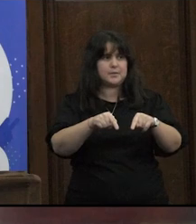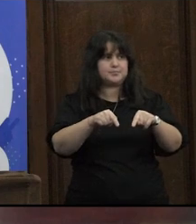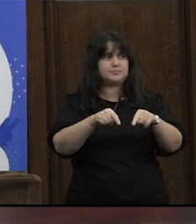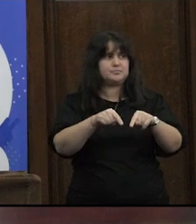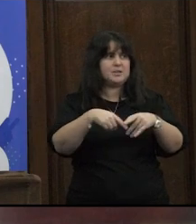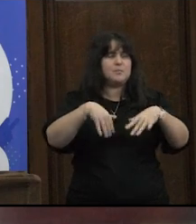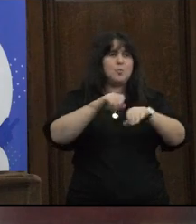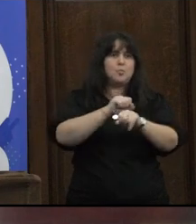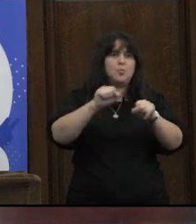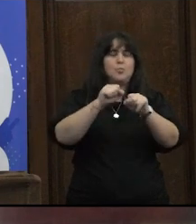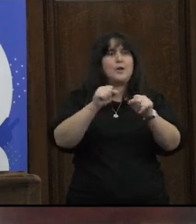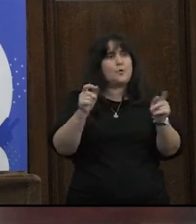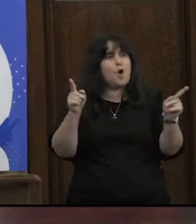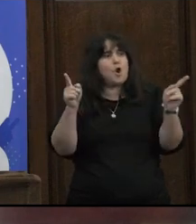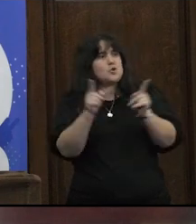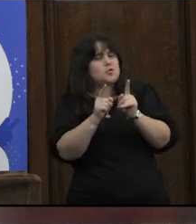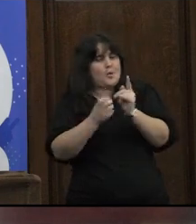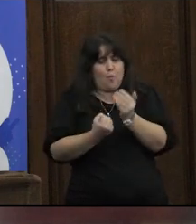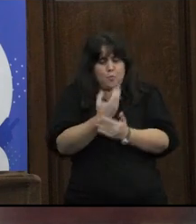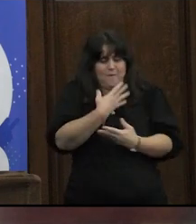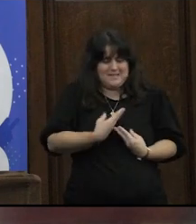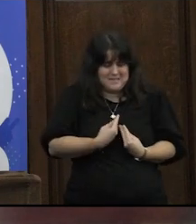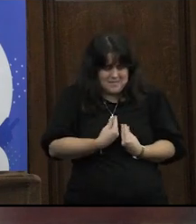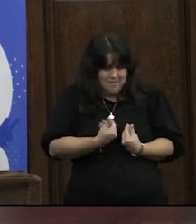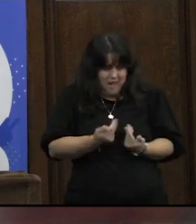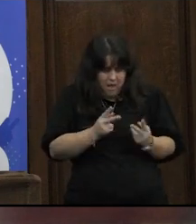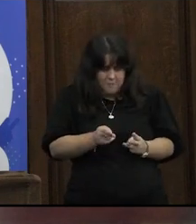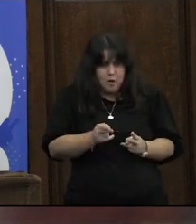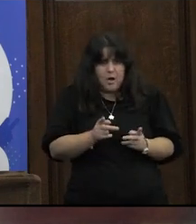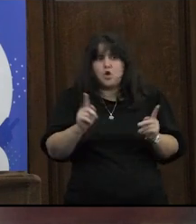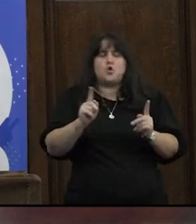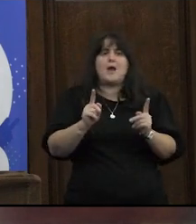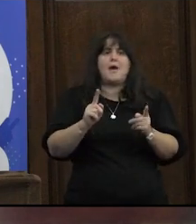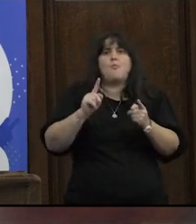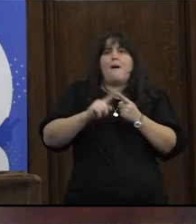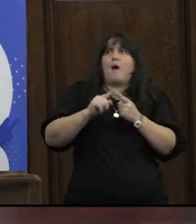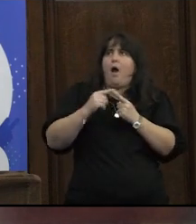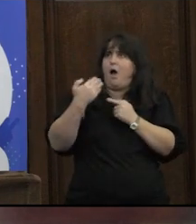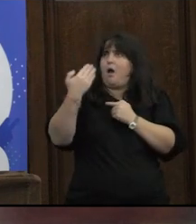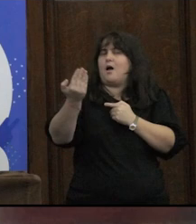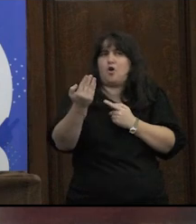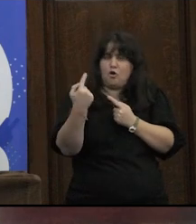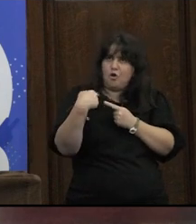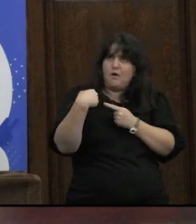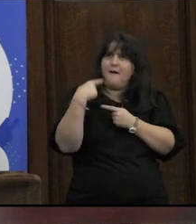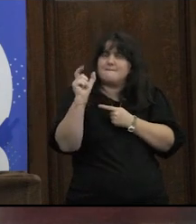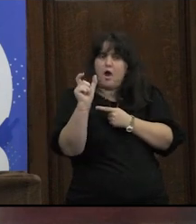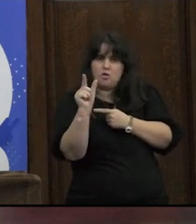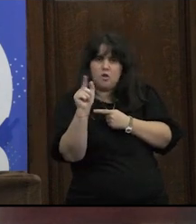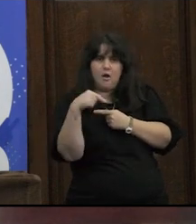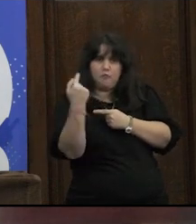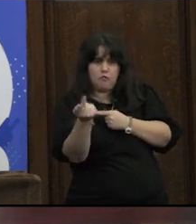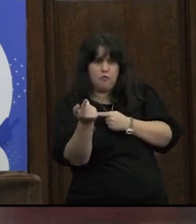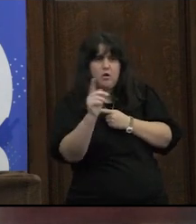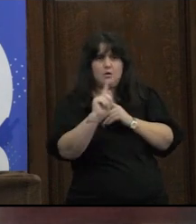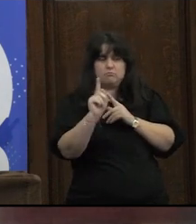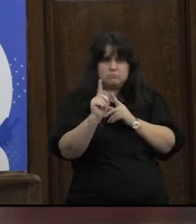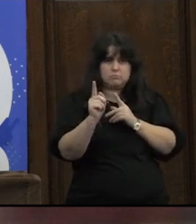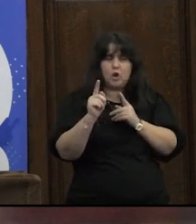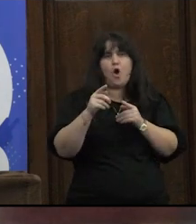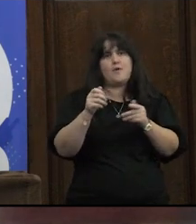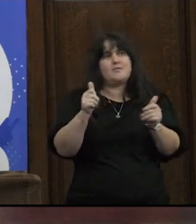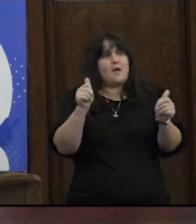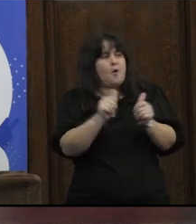por ahí podríamos resumir como esta nueva sensibilidad de época no son un factor externo de estos